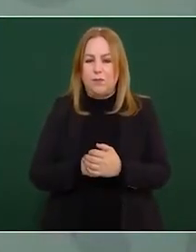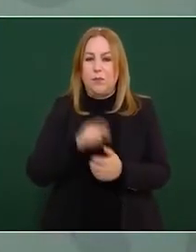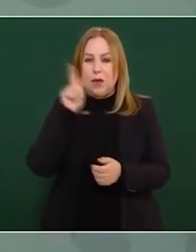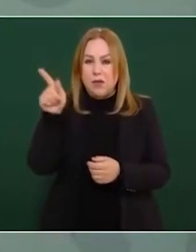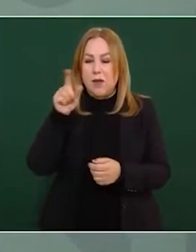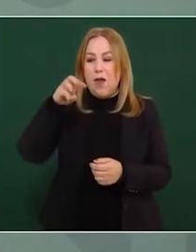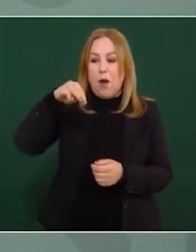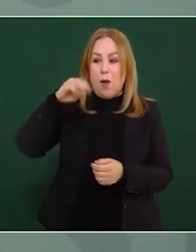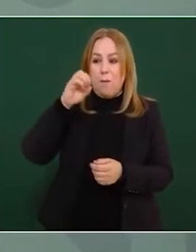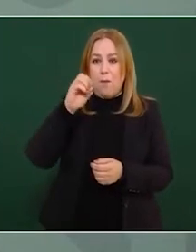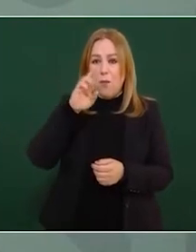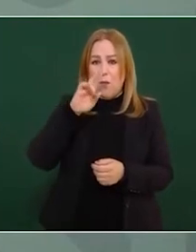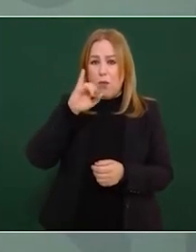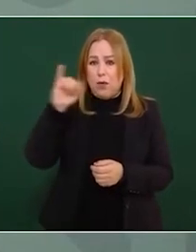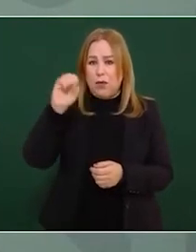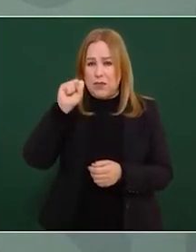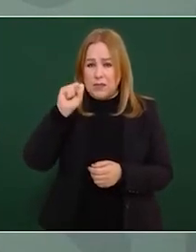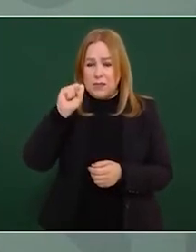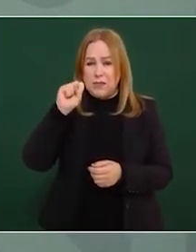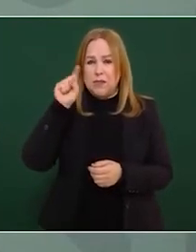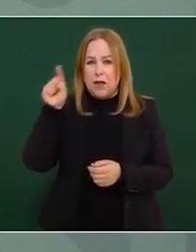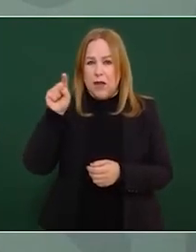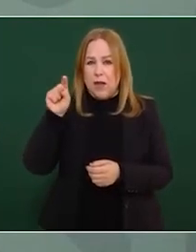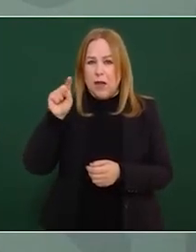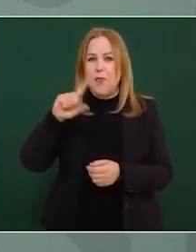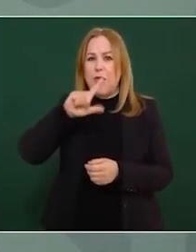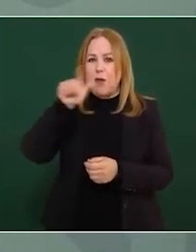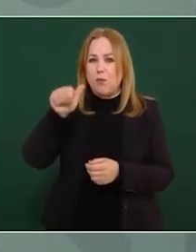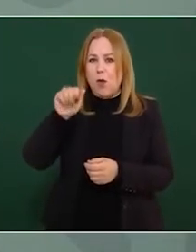después fue contratado